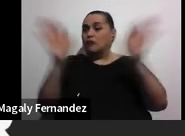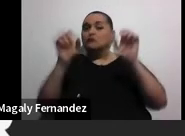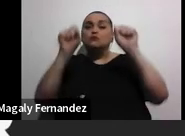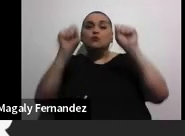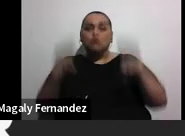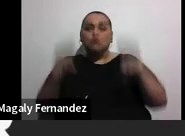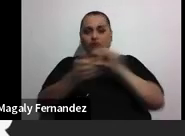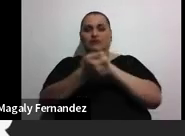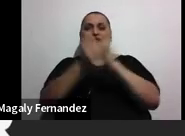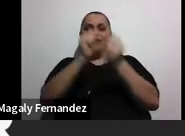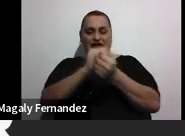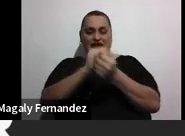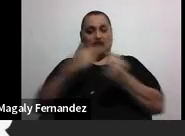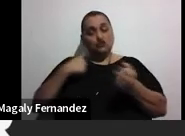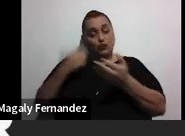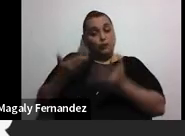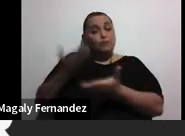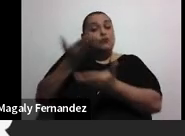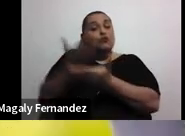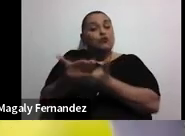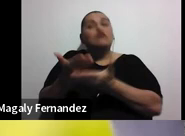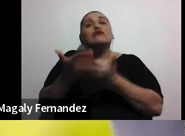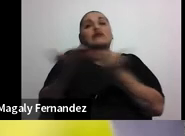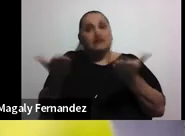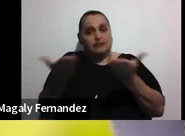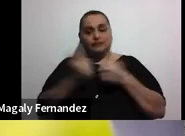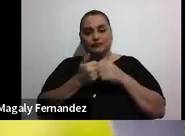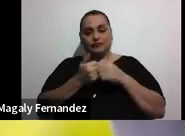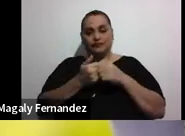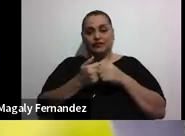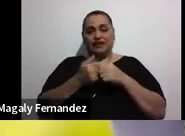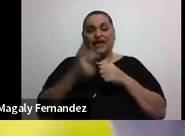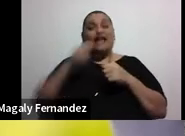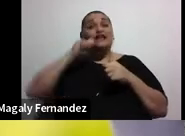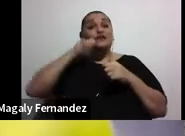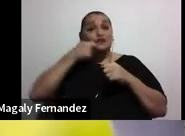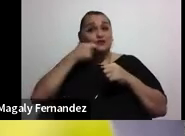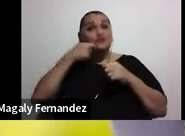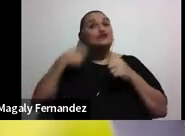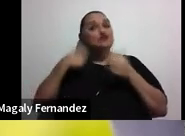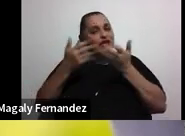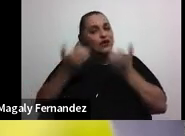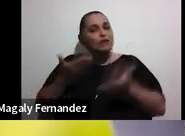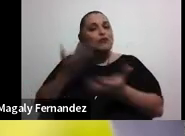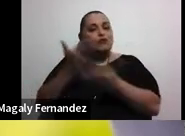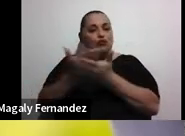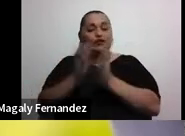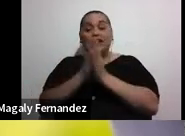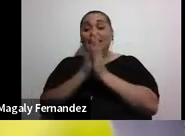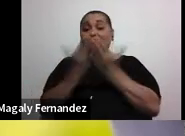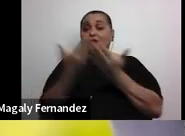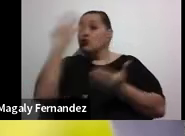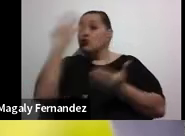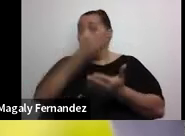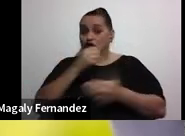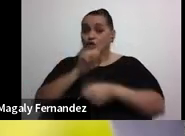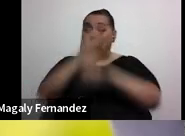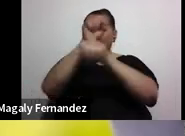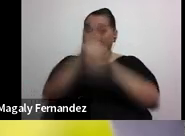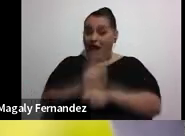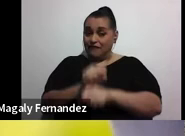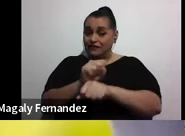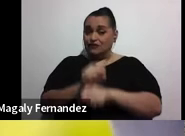Yo les voy a proponer lo siguiente y esto es el truco que quiero proponerles. Hay un libro muy bonito llamado Hábitos Atómicos.